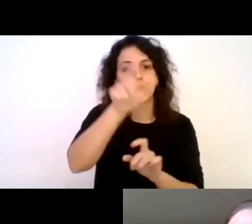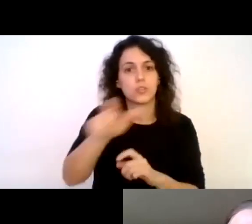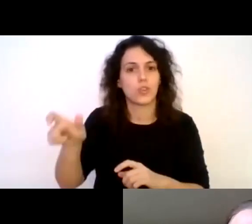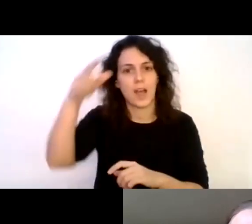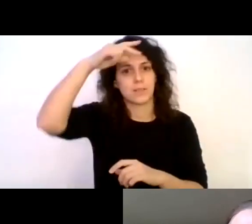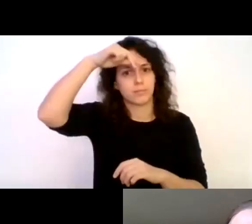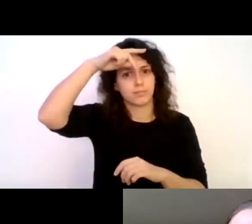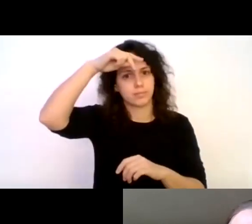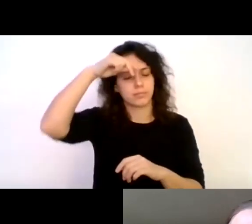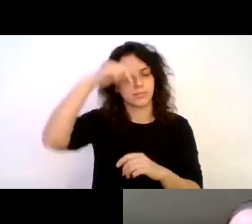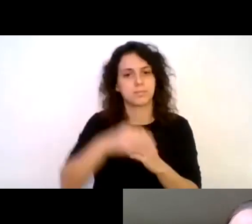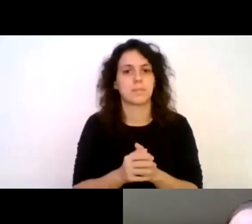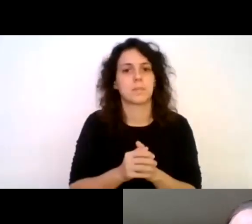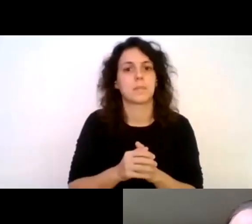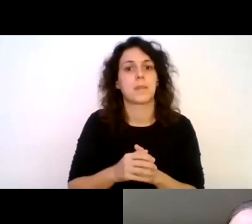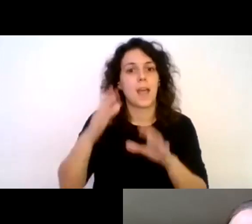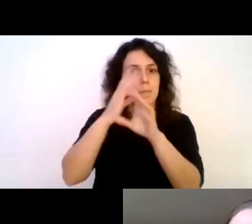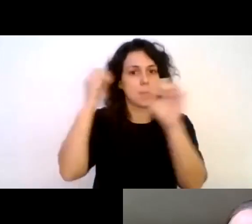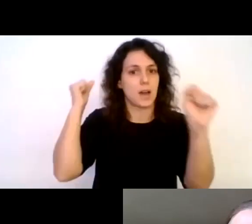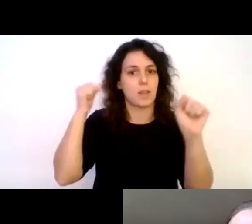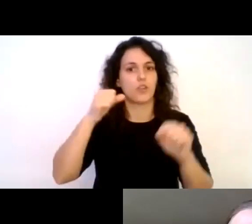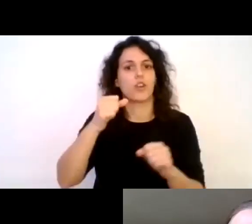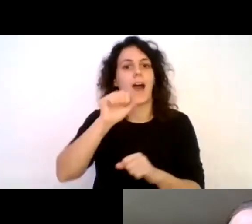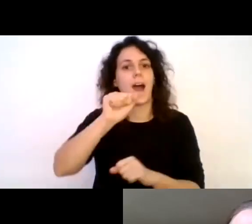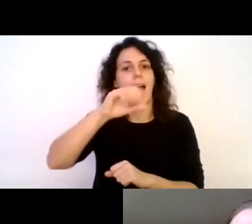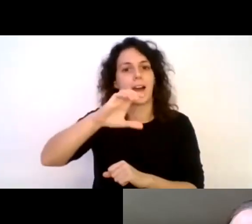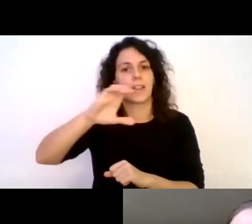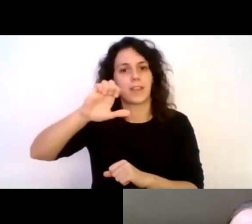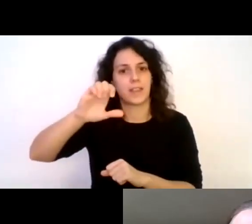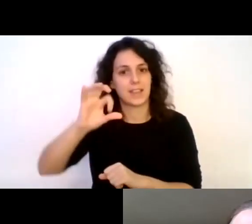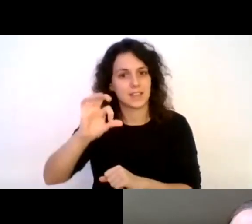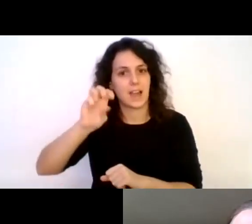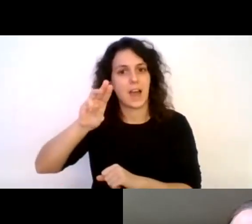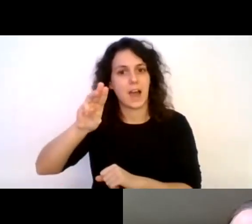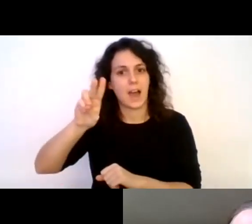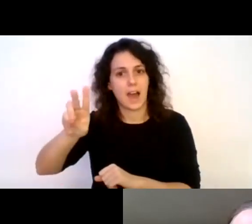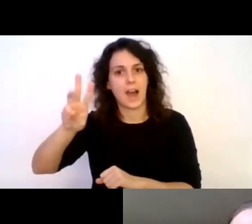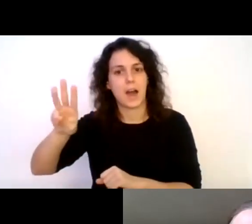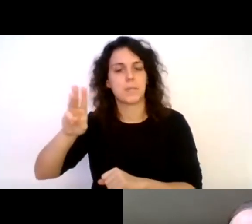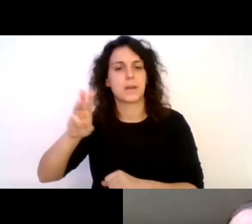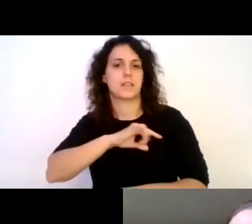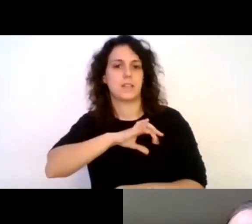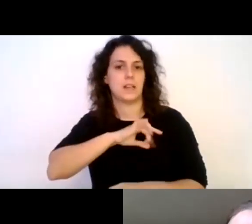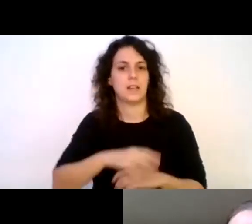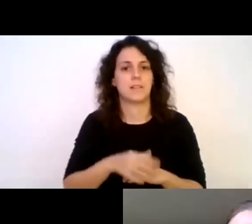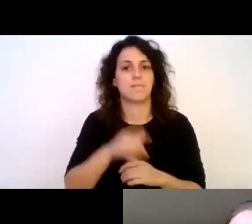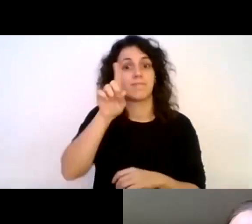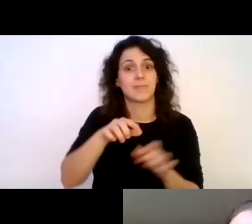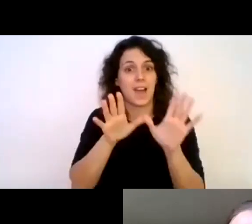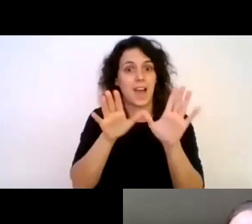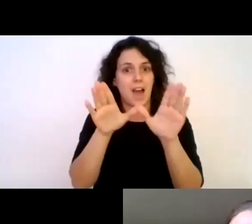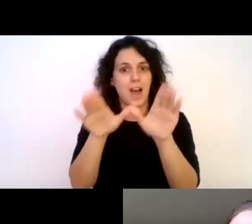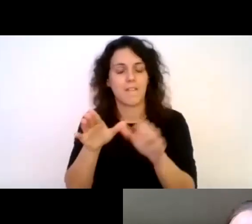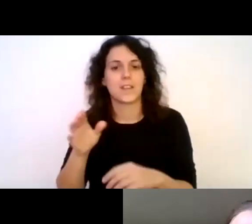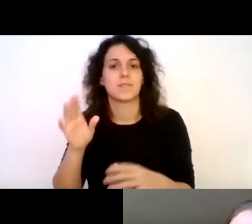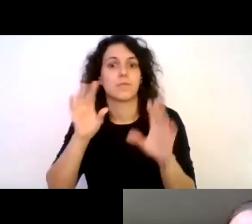embajador de ACESAP Chile. Ha estudiado el diseño y creación de la actividad de observación de aves para personas con discapacidad